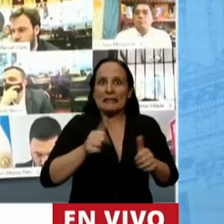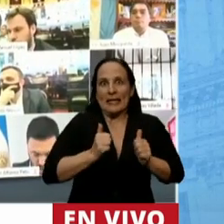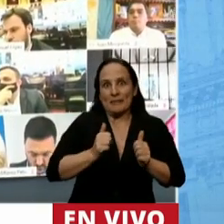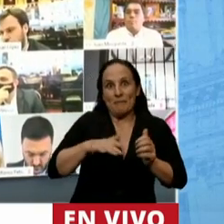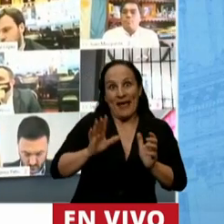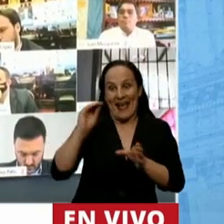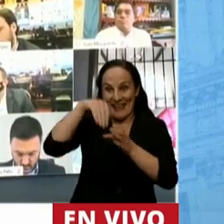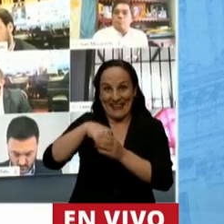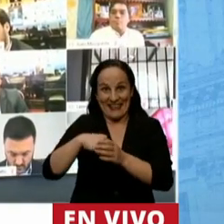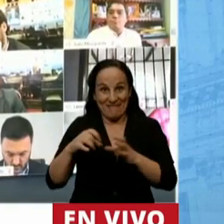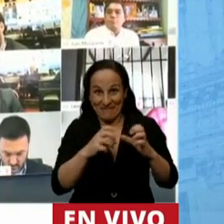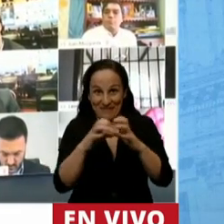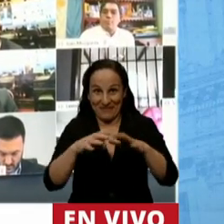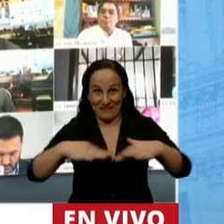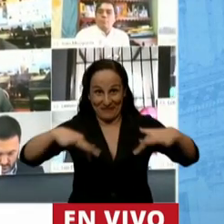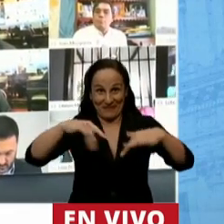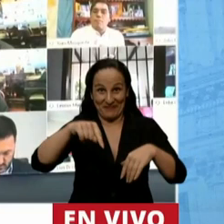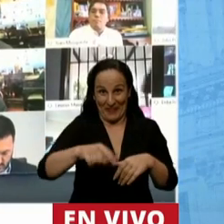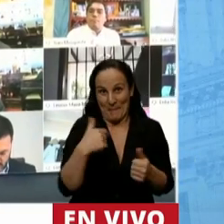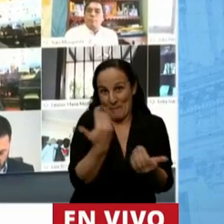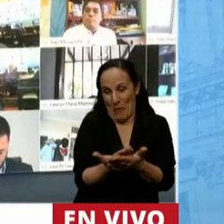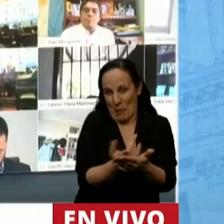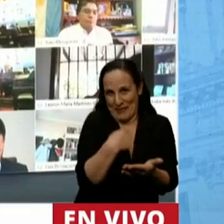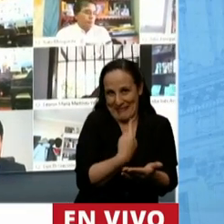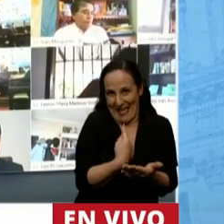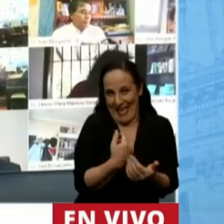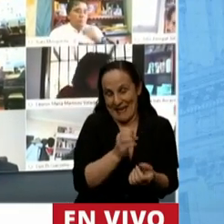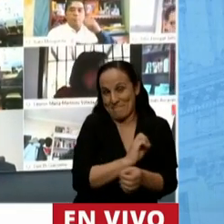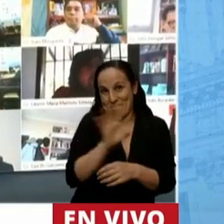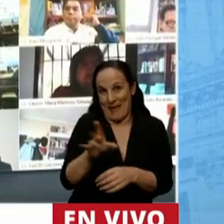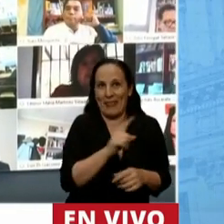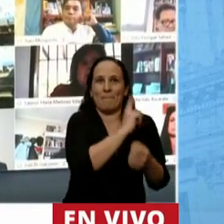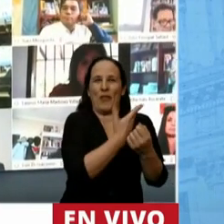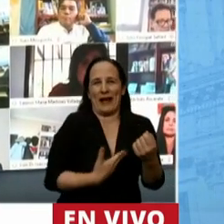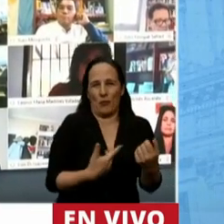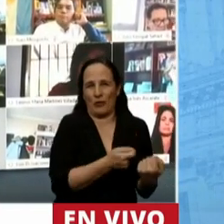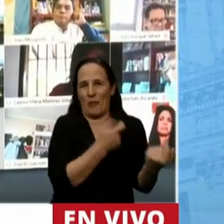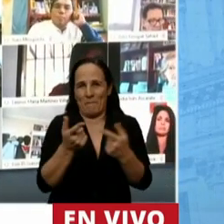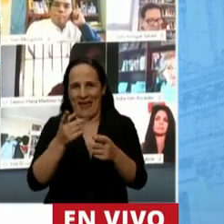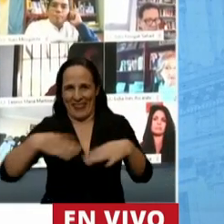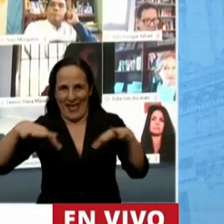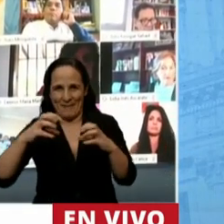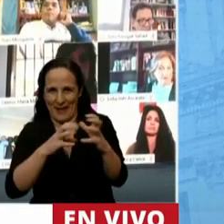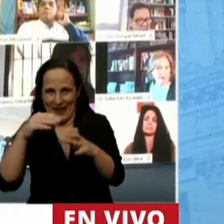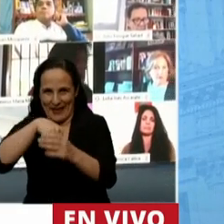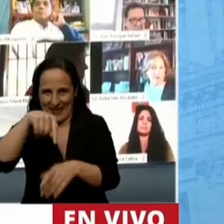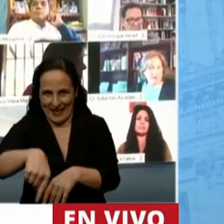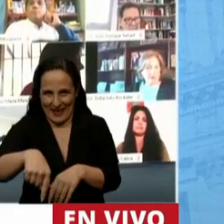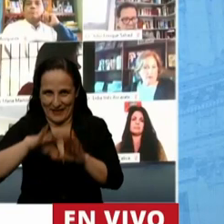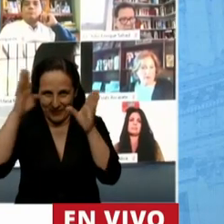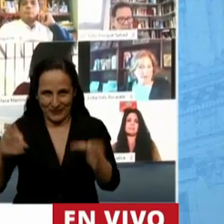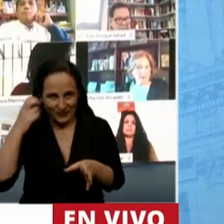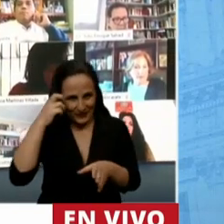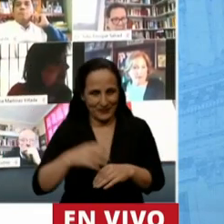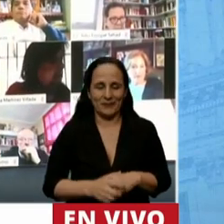que se le dé a esta propuesta de moratoria que hicimos que elevamos desde el Ejecutivo Nacional creamos